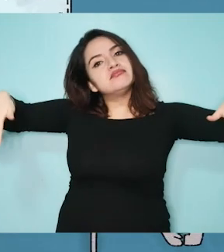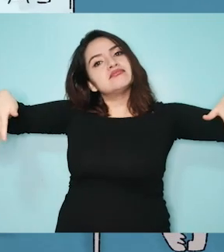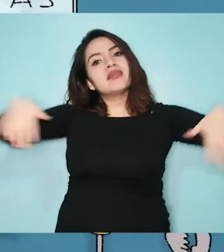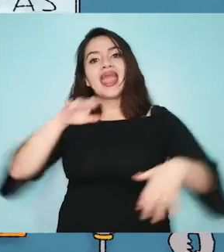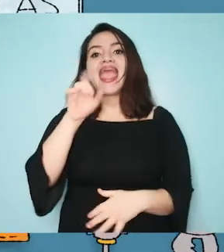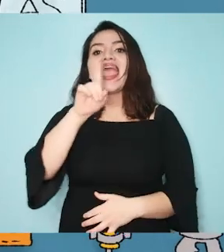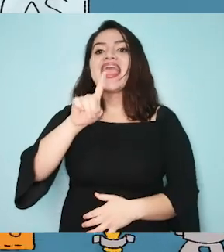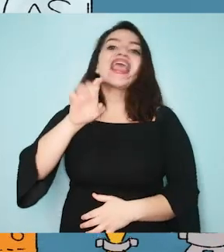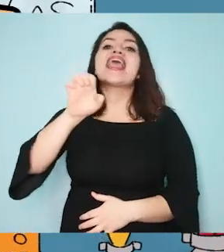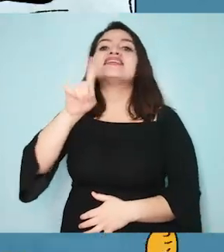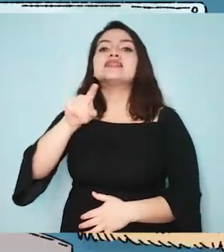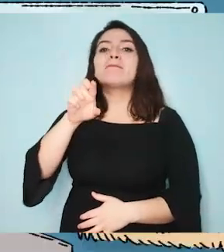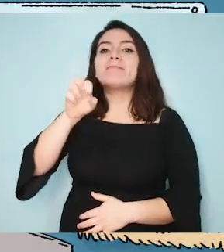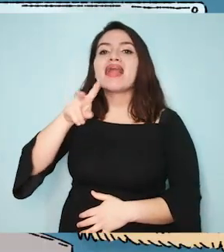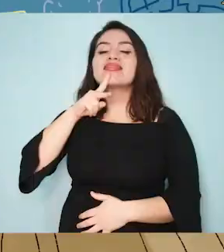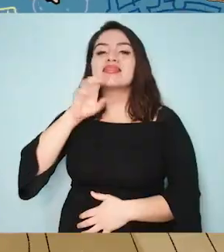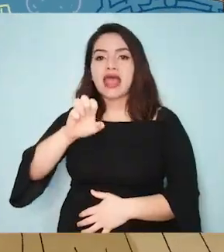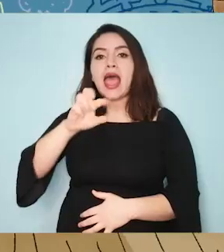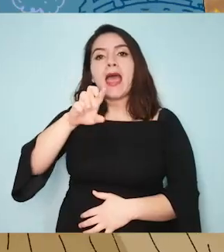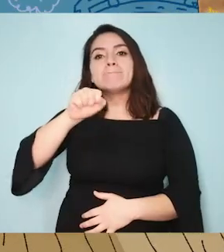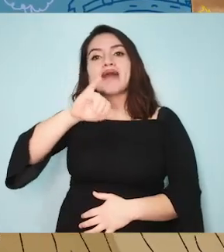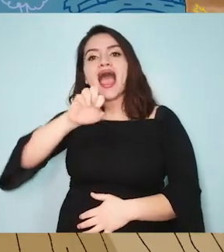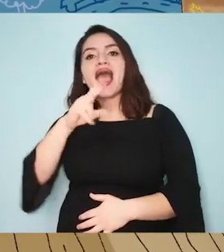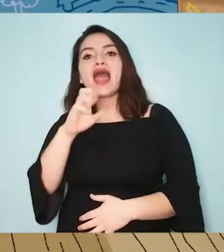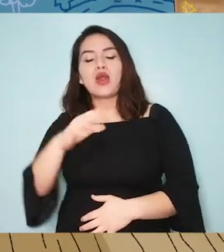¡Menos mal no era la palabra espantacucos!